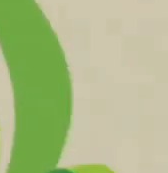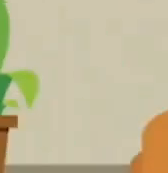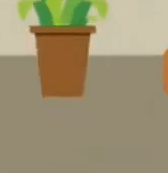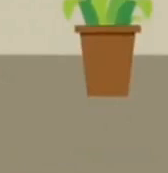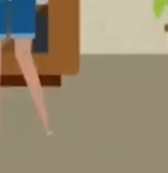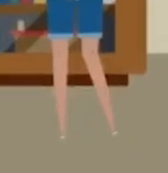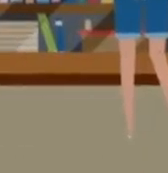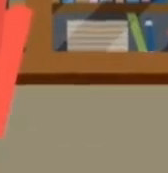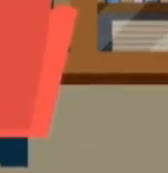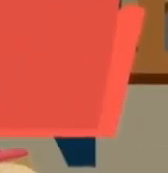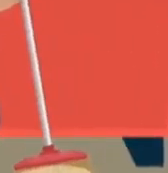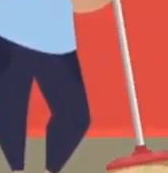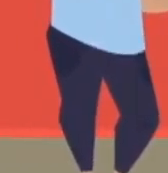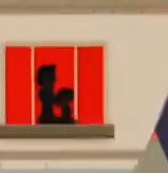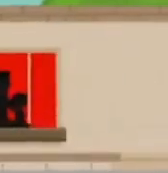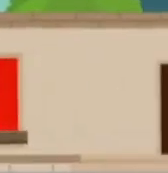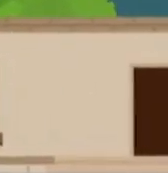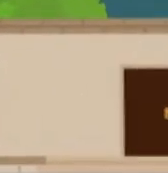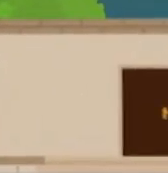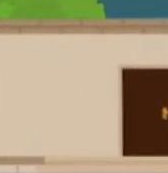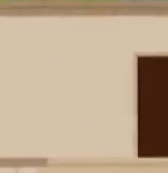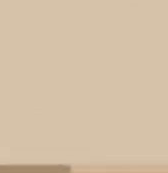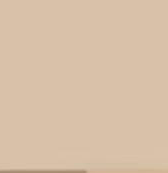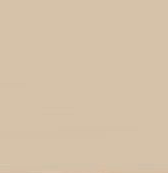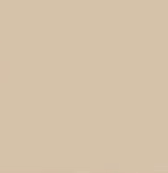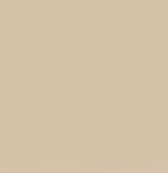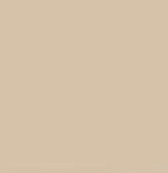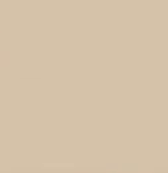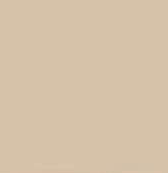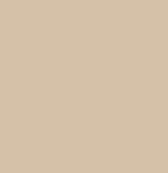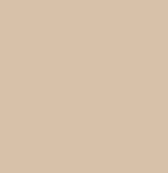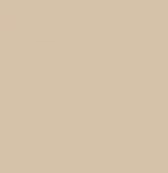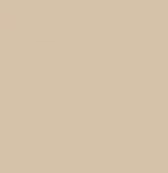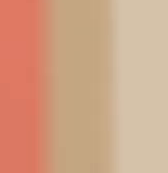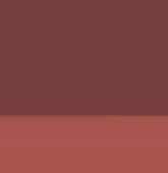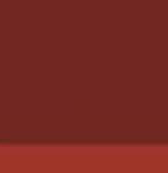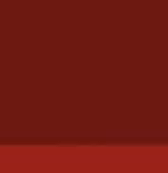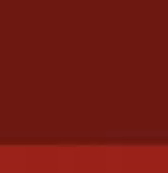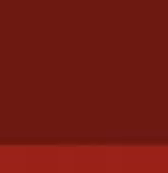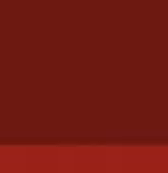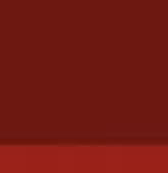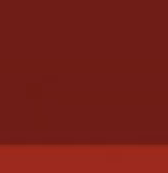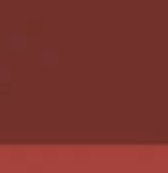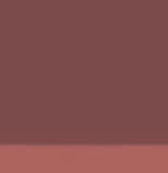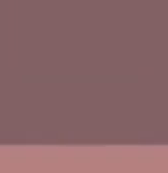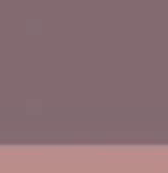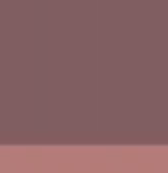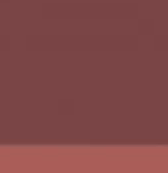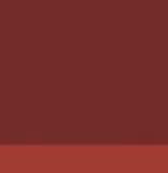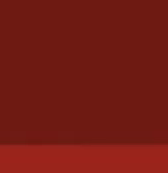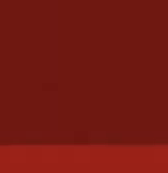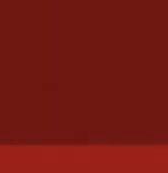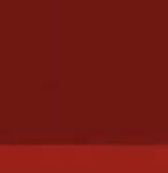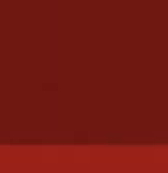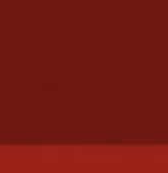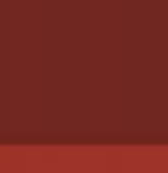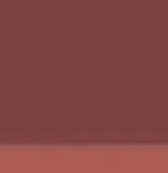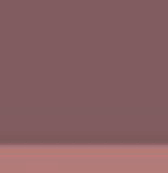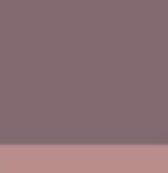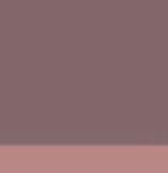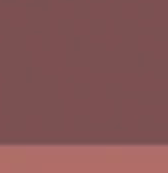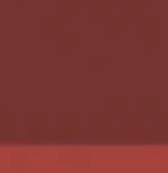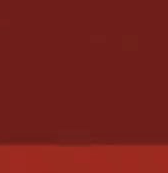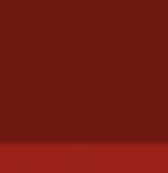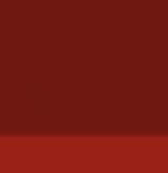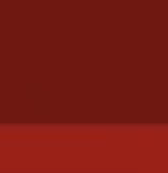entre todas y todos. Pero en algunos hogares, las mujeres se enfrentan situaciones de violencia que no les permite sentirse seguras. Si